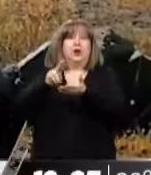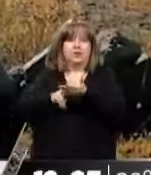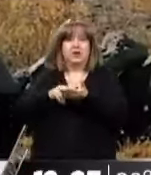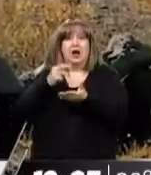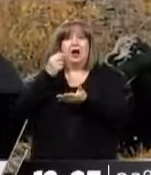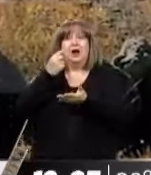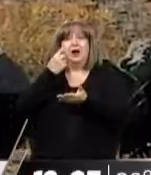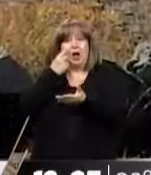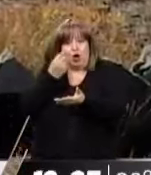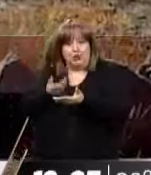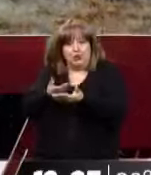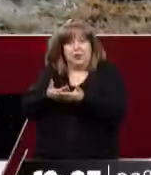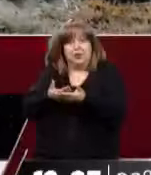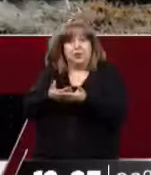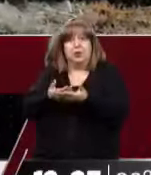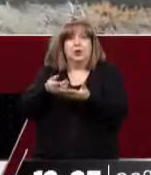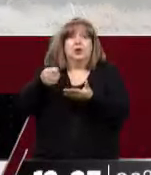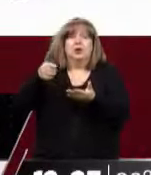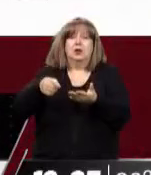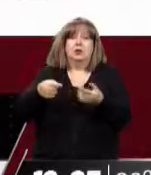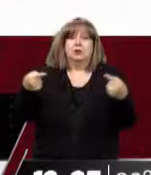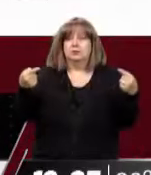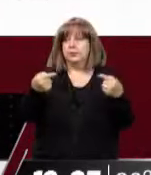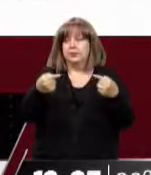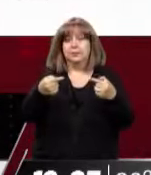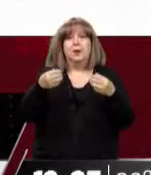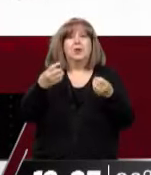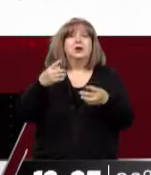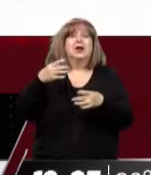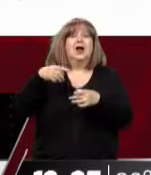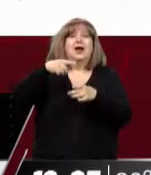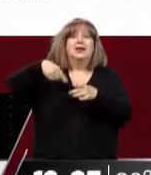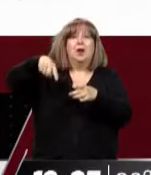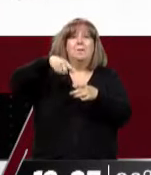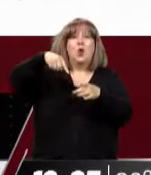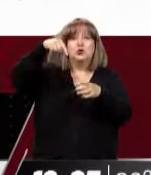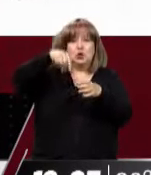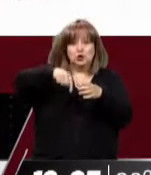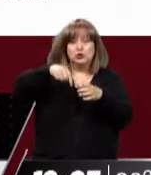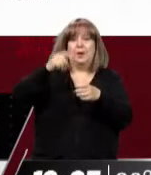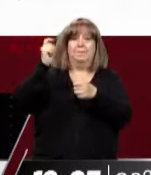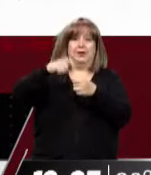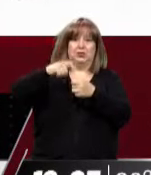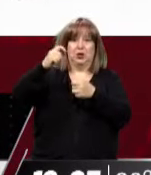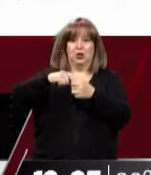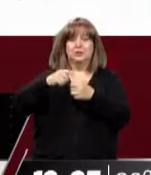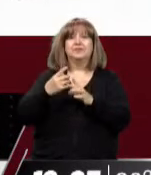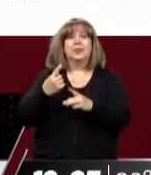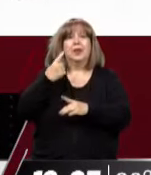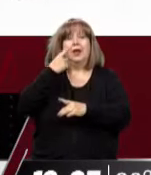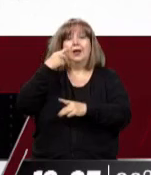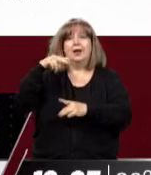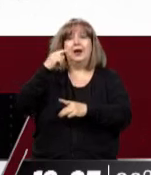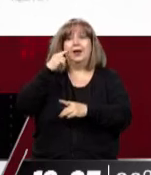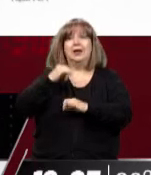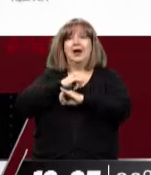ha encendido la discusión sobre el tema de los yacimientos petrolíferos. Por eso el INAI intenta entonces